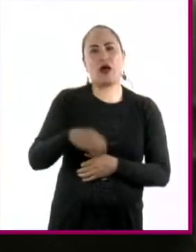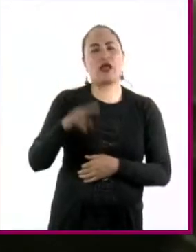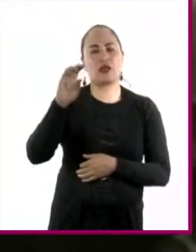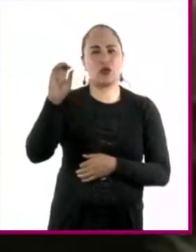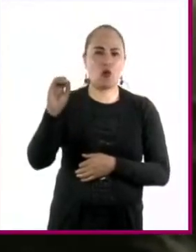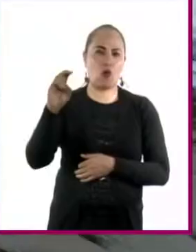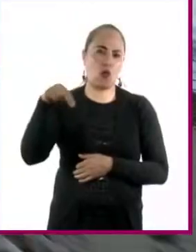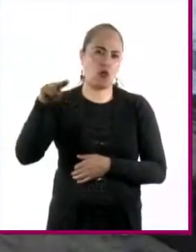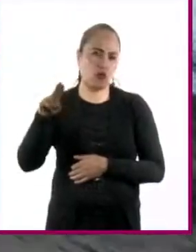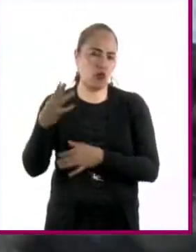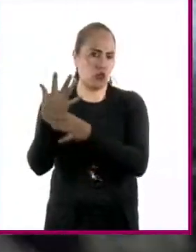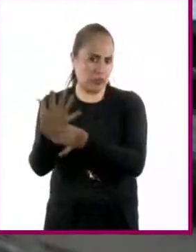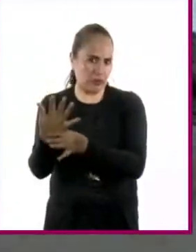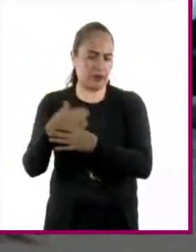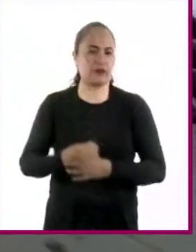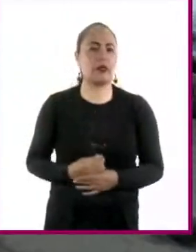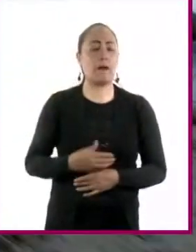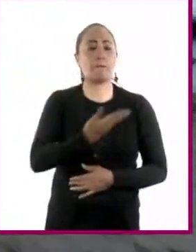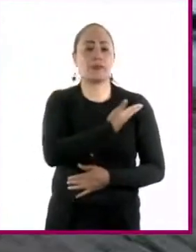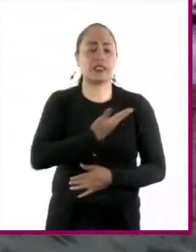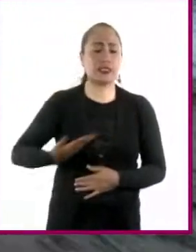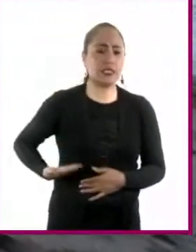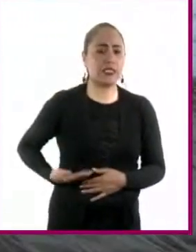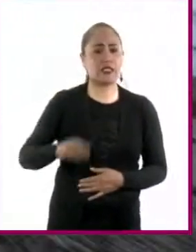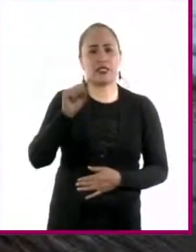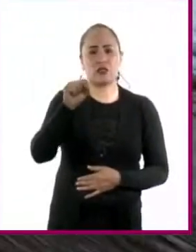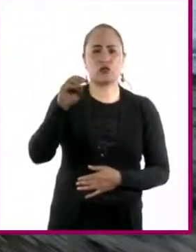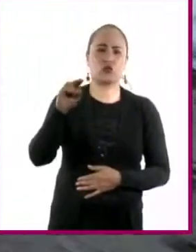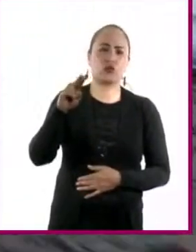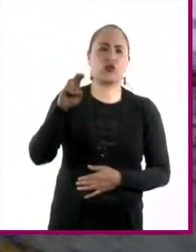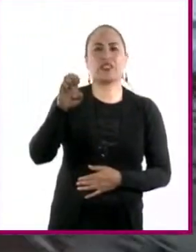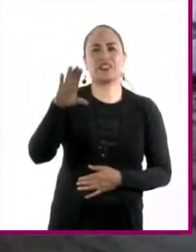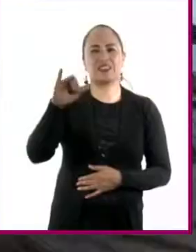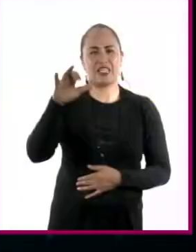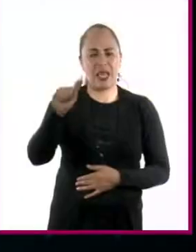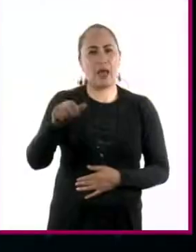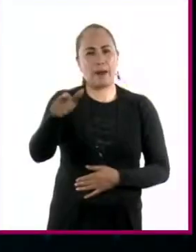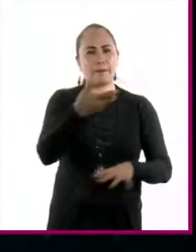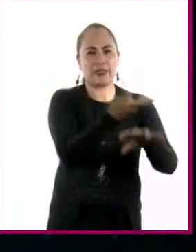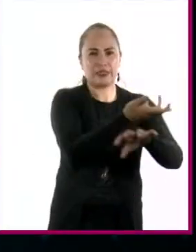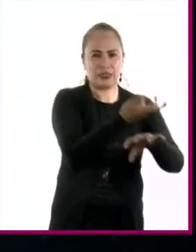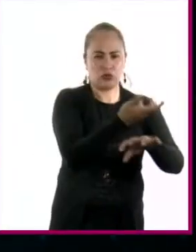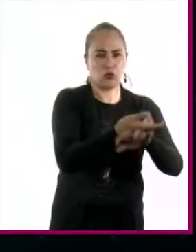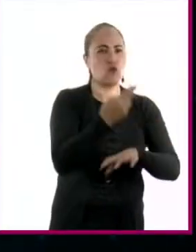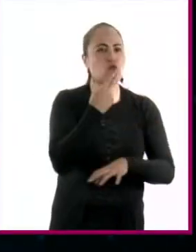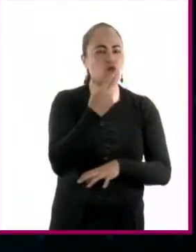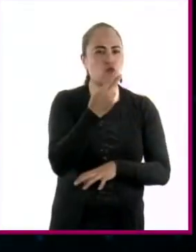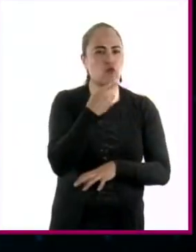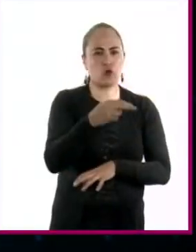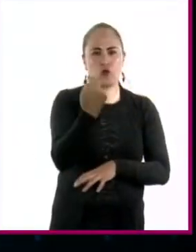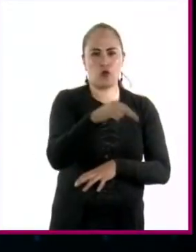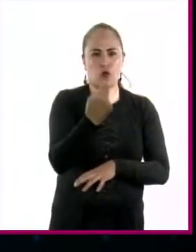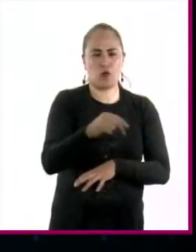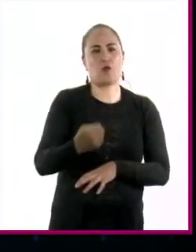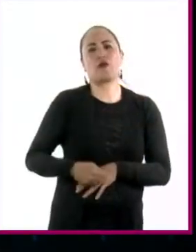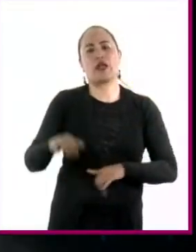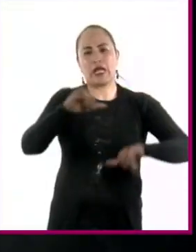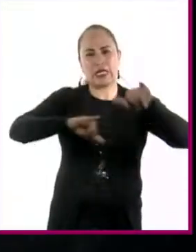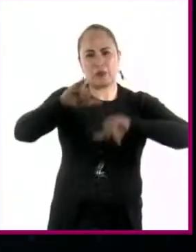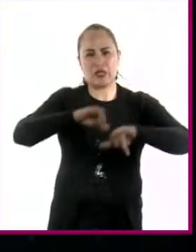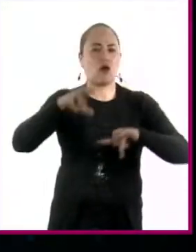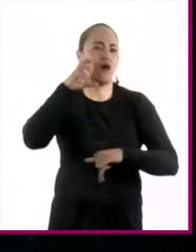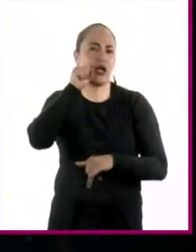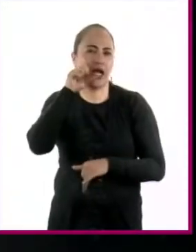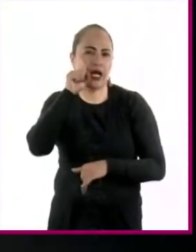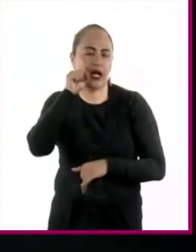1972, cuando el presidente de Suecia le reclamó a Estados Unidos el haber usado el químico que ahora conocemos como agente naranja. El